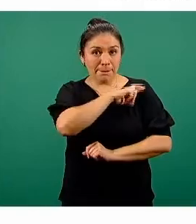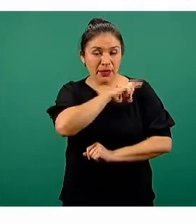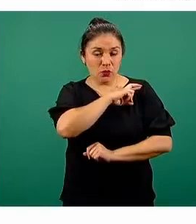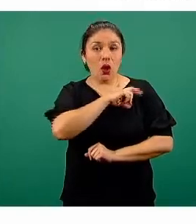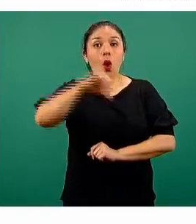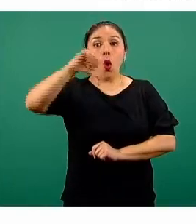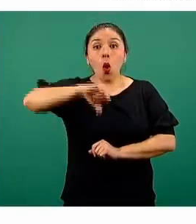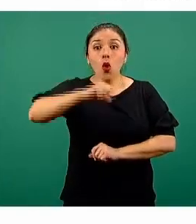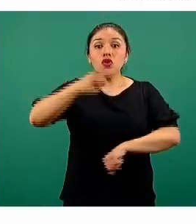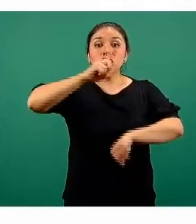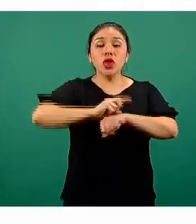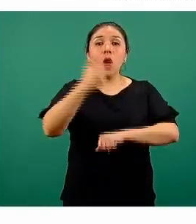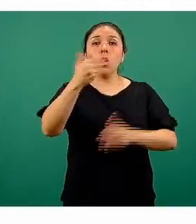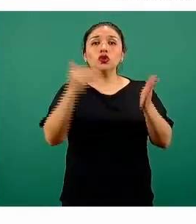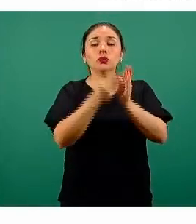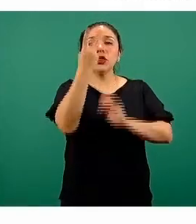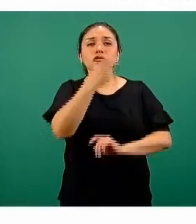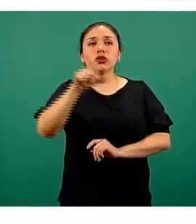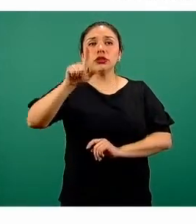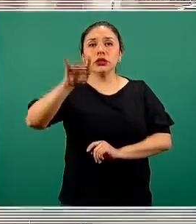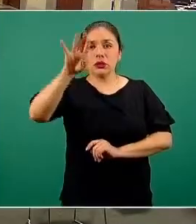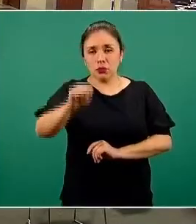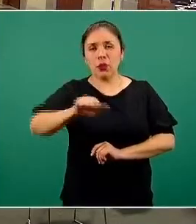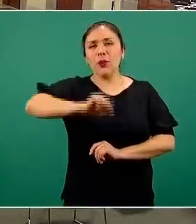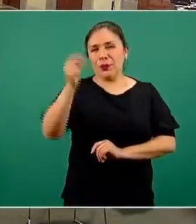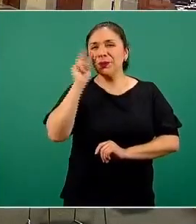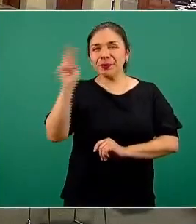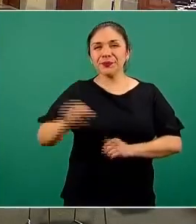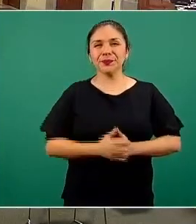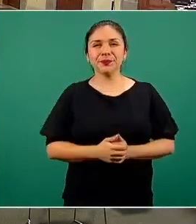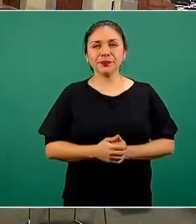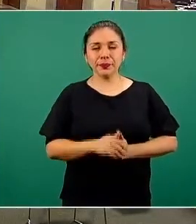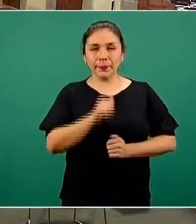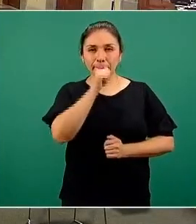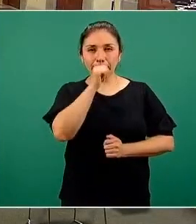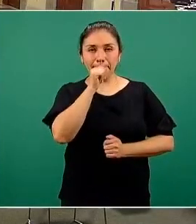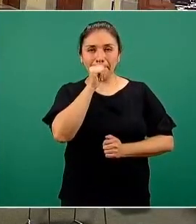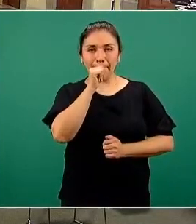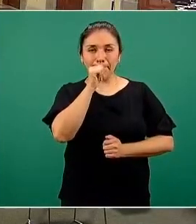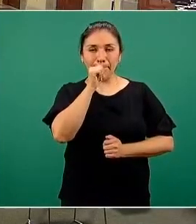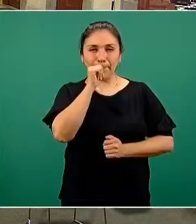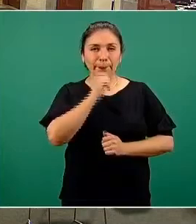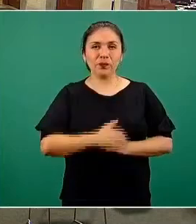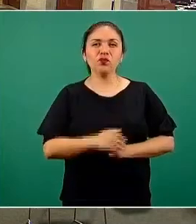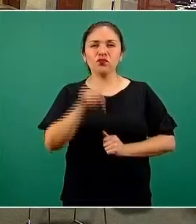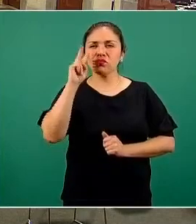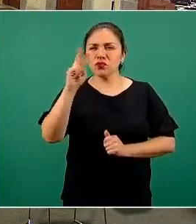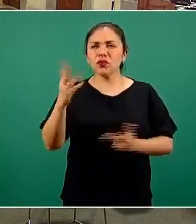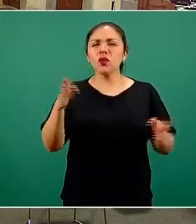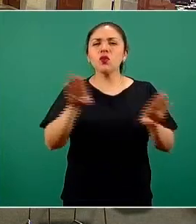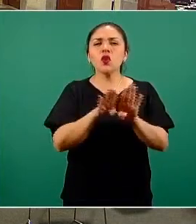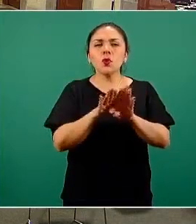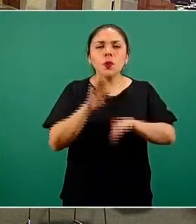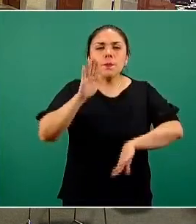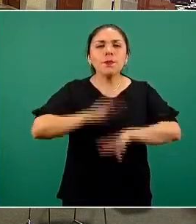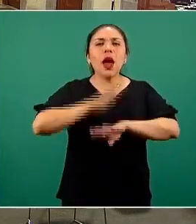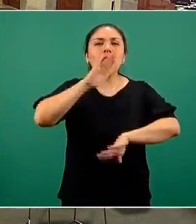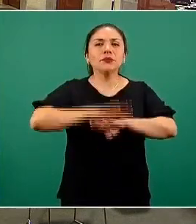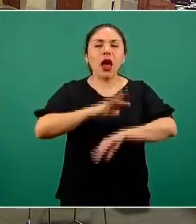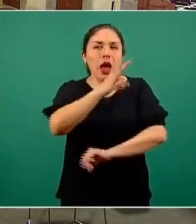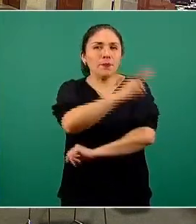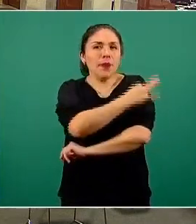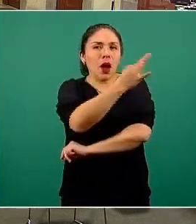ocho mil doscientas setenta y nueve. La siguiente, por favor. En la siguiente lámina lo que podemos ver es cómo se va acumulando la